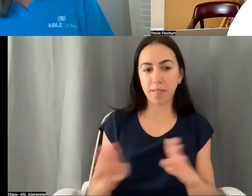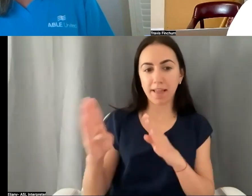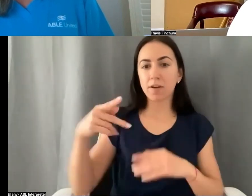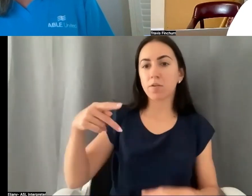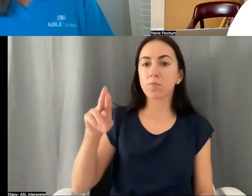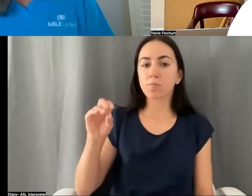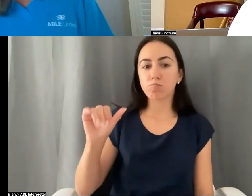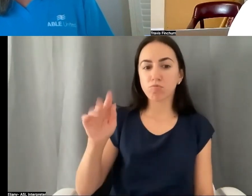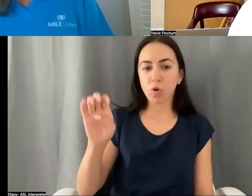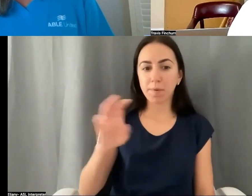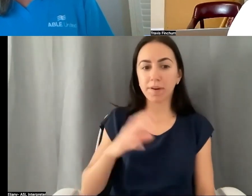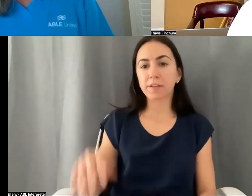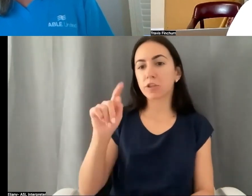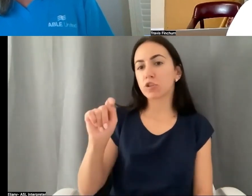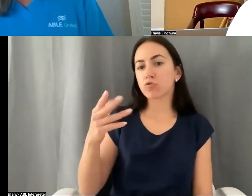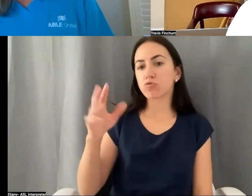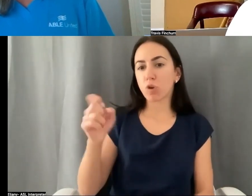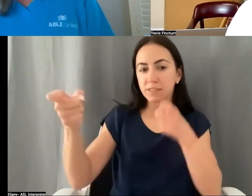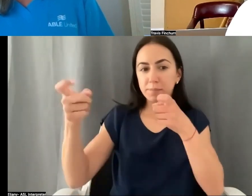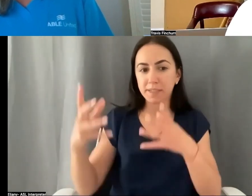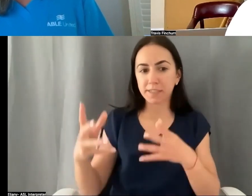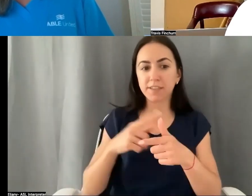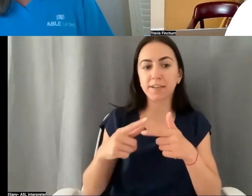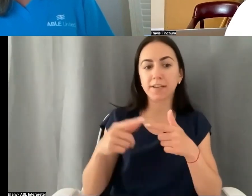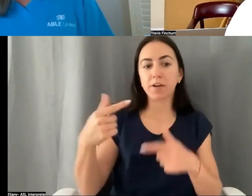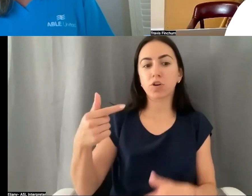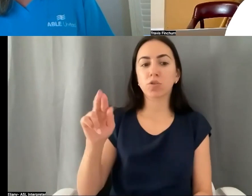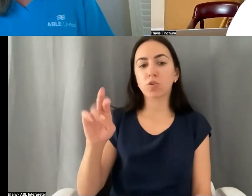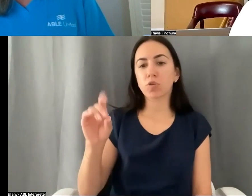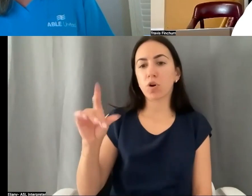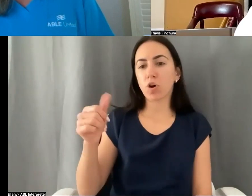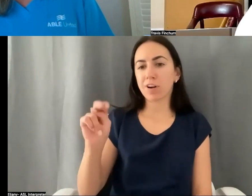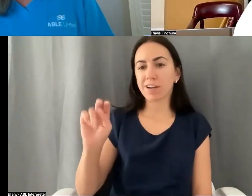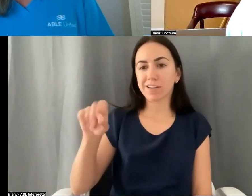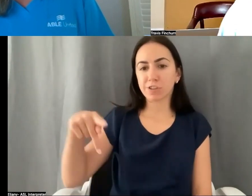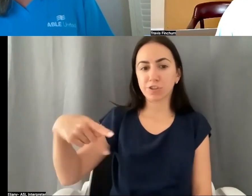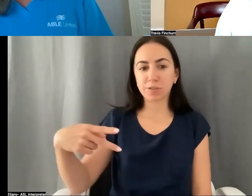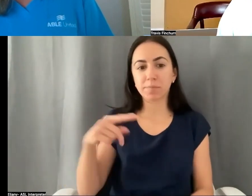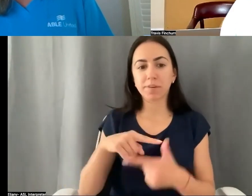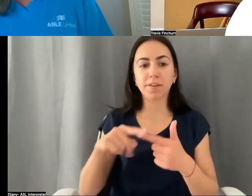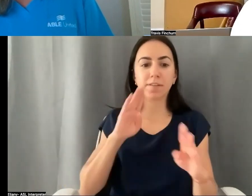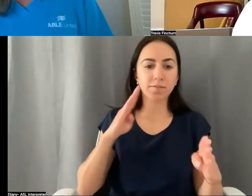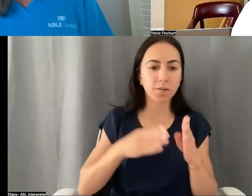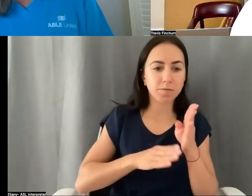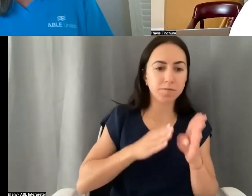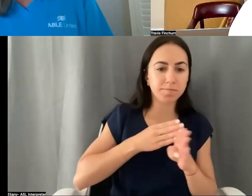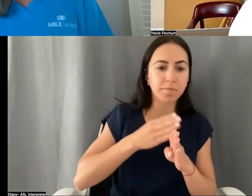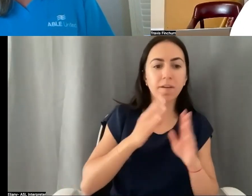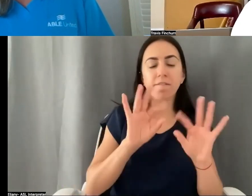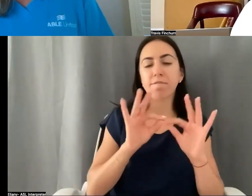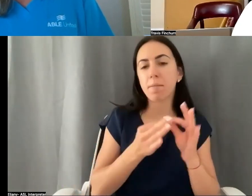UFED incluye distintas cosas como, por ejemplo, la tutela y también